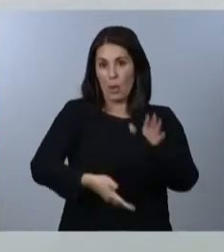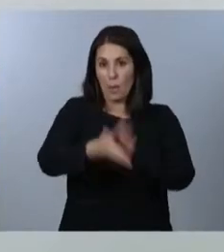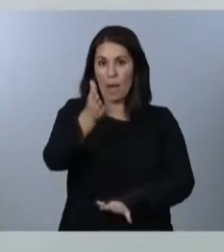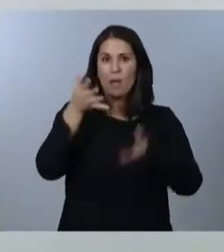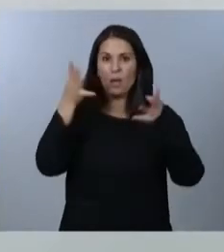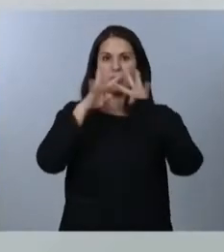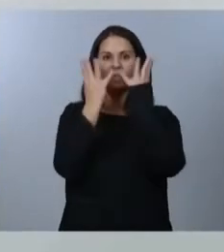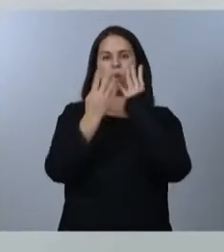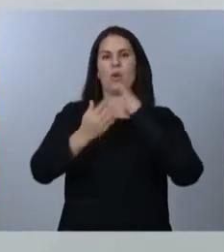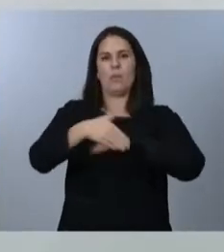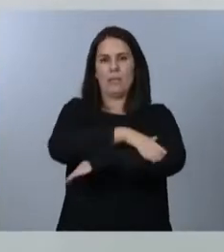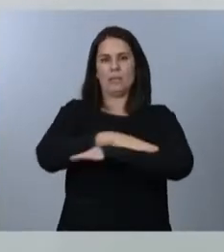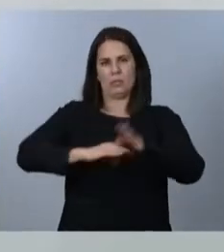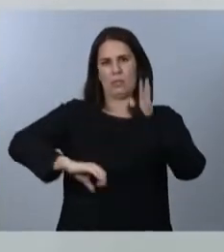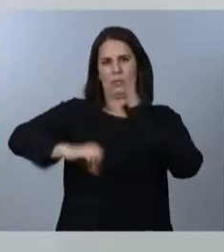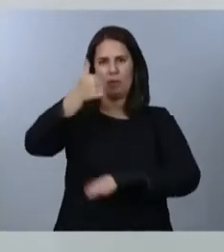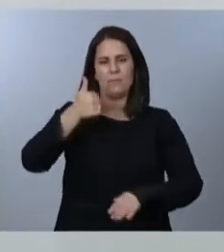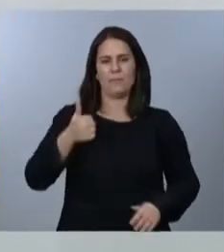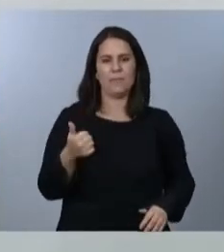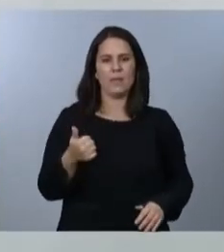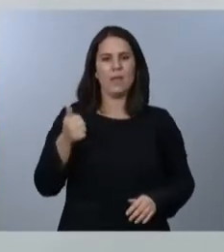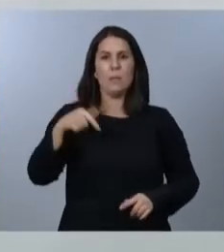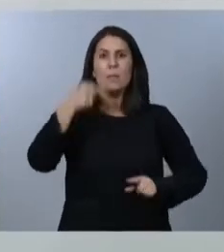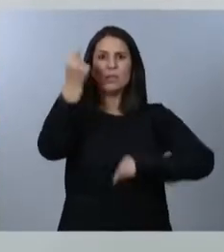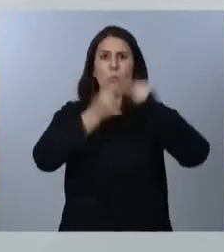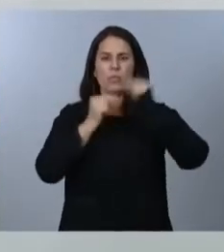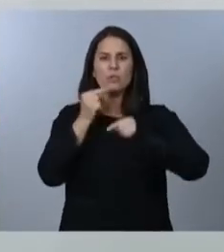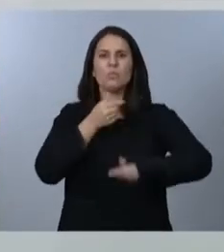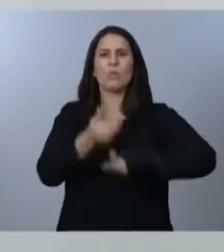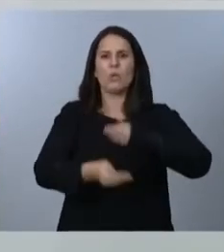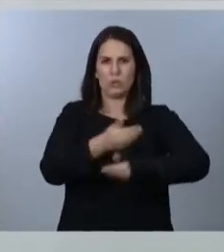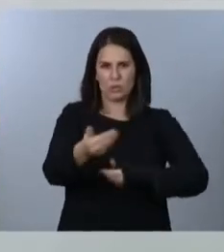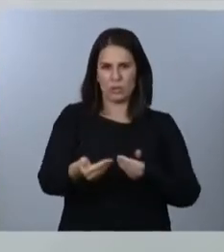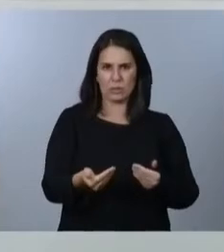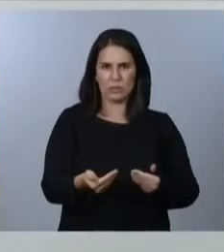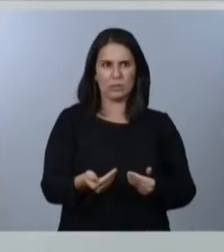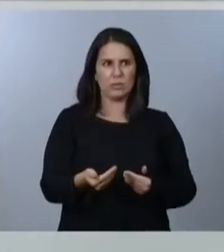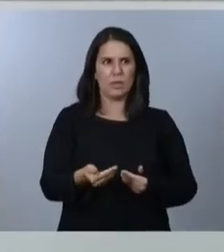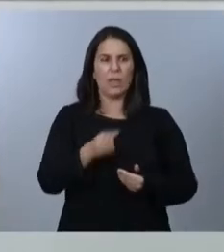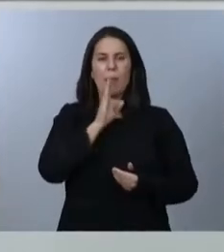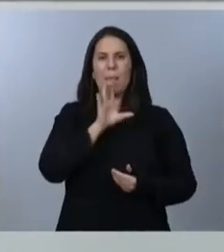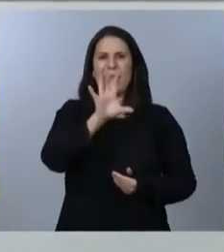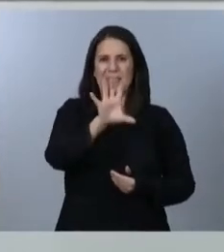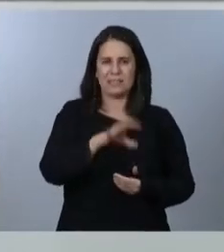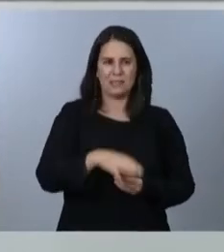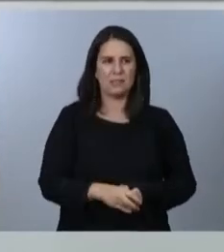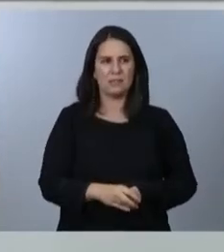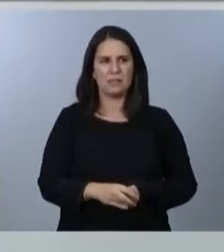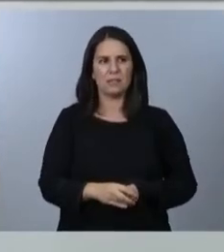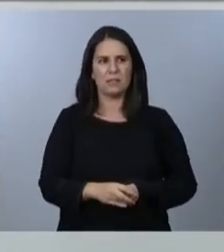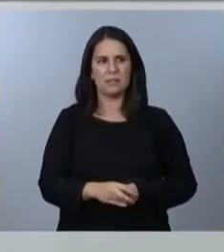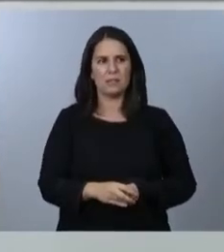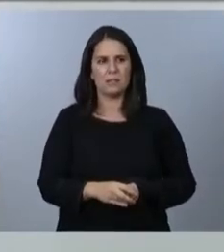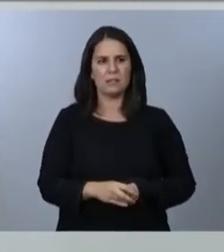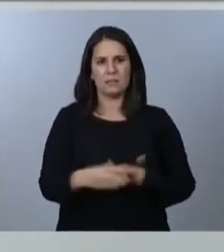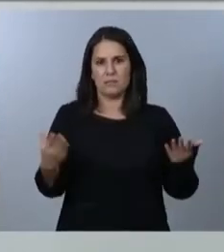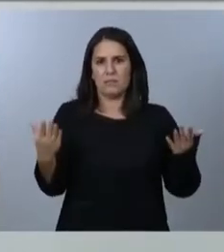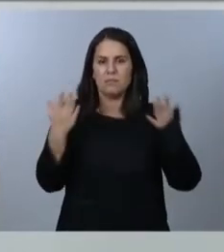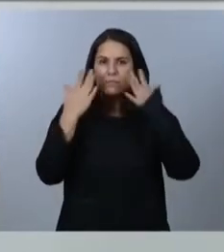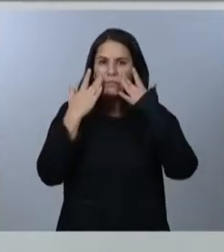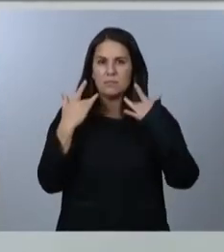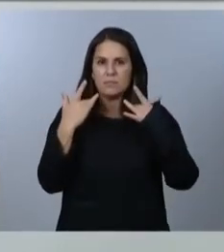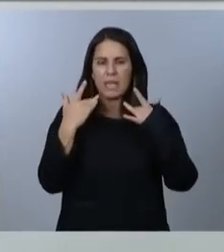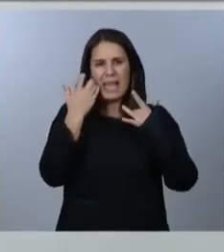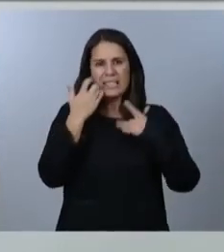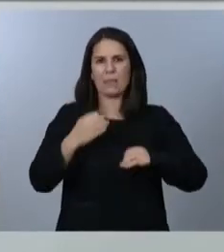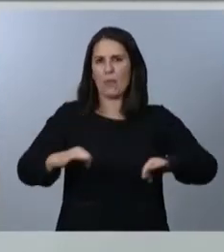Estos son, como se ha dicho antes, unos presupuestos progresistas y son unos presupuestos de país. Son, evidentemente, absolutamente excepcionales